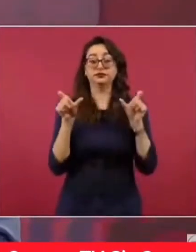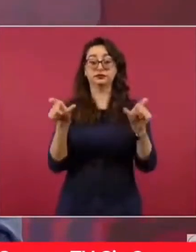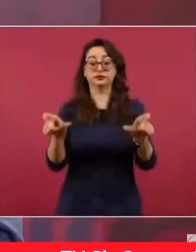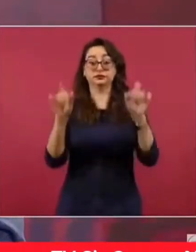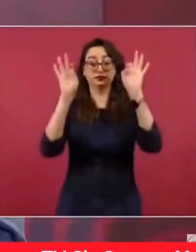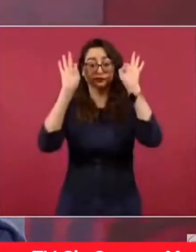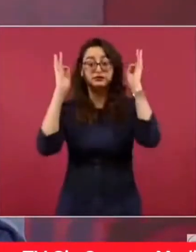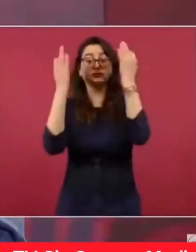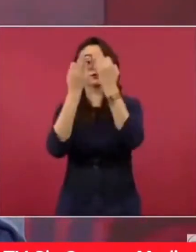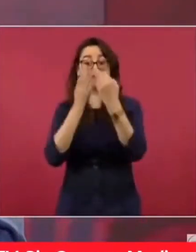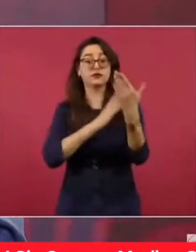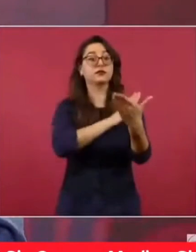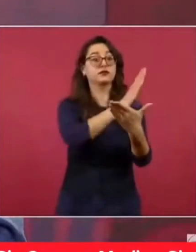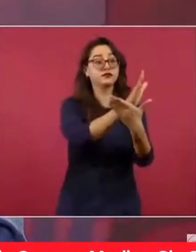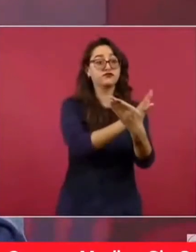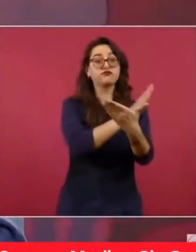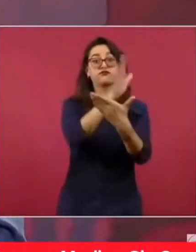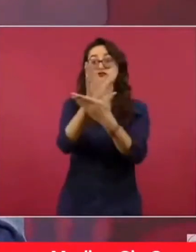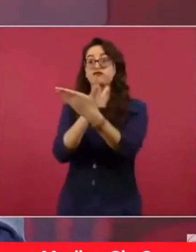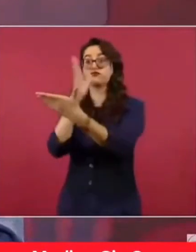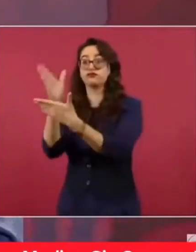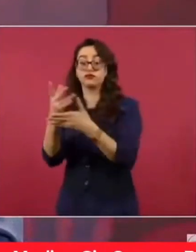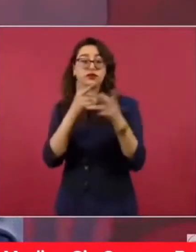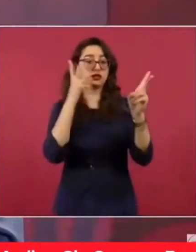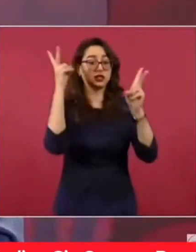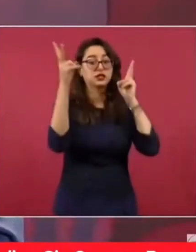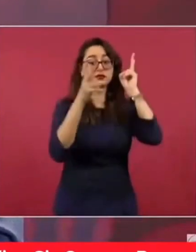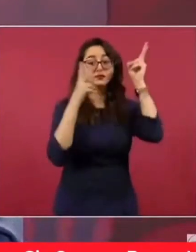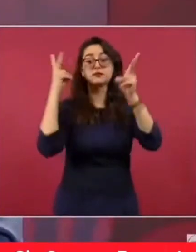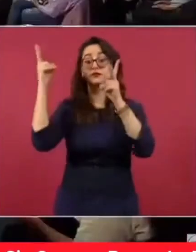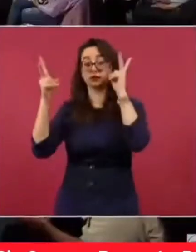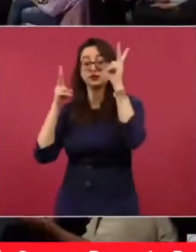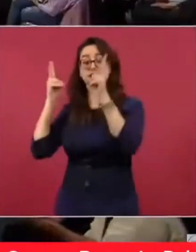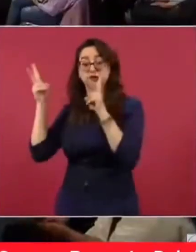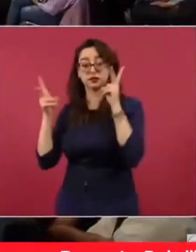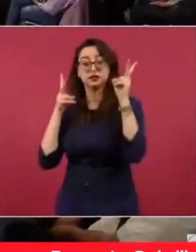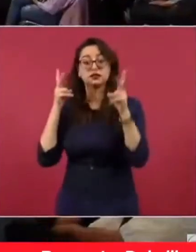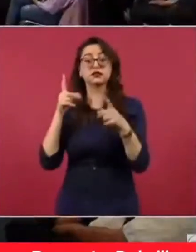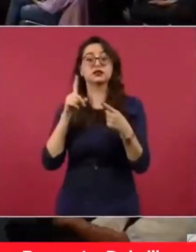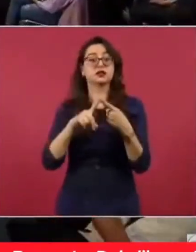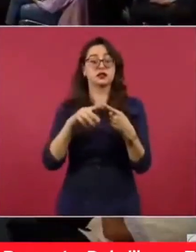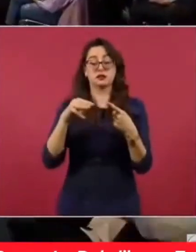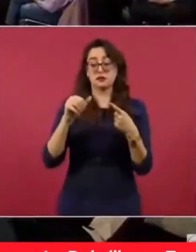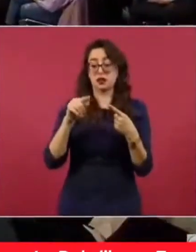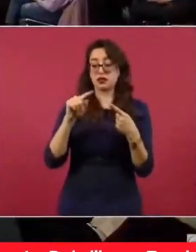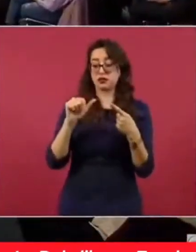Estuve, les comenté en Matamoros.